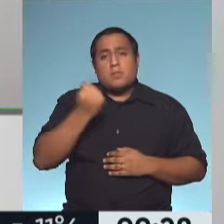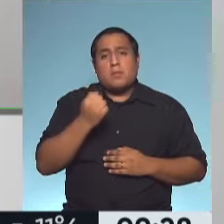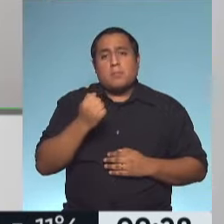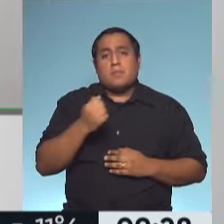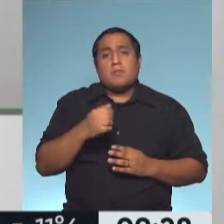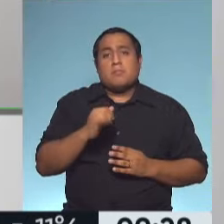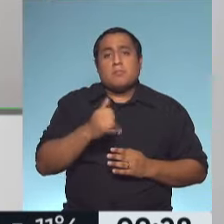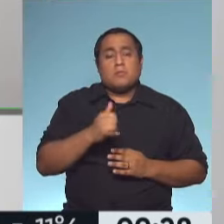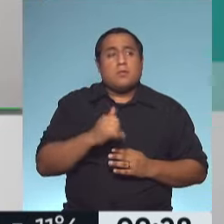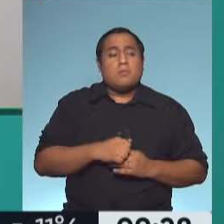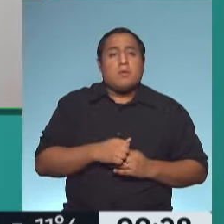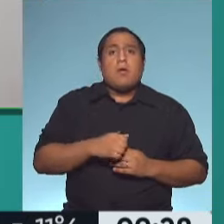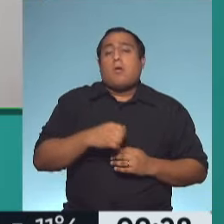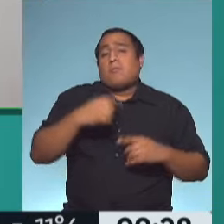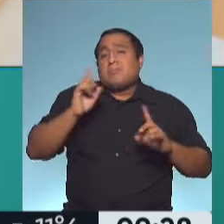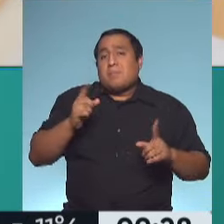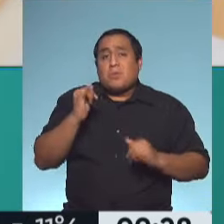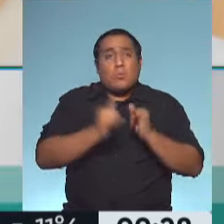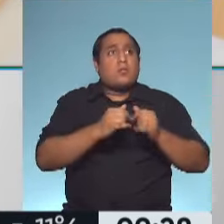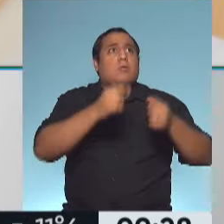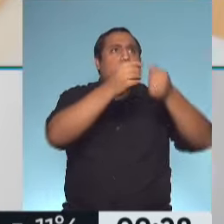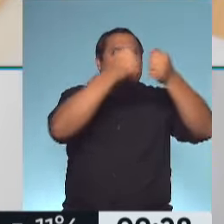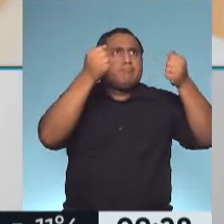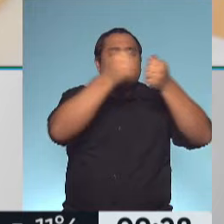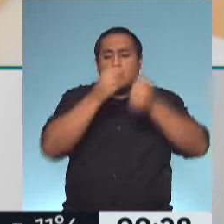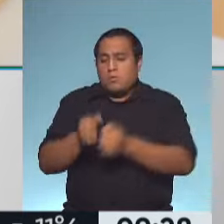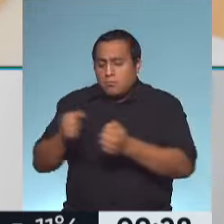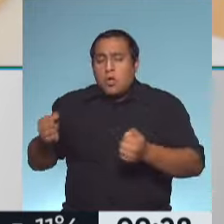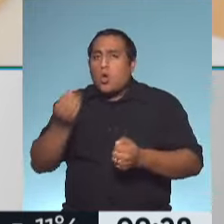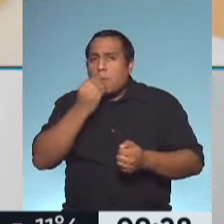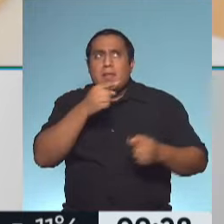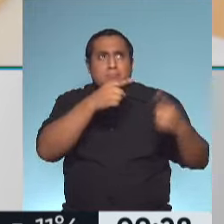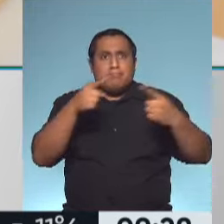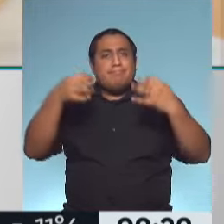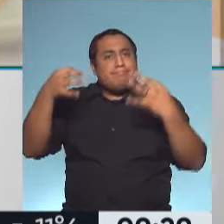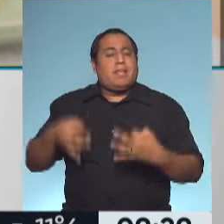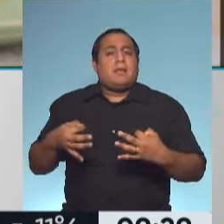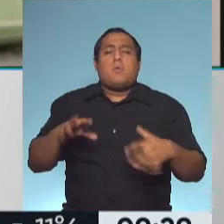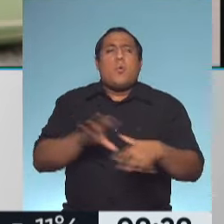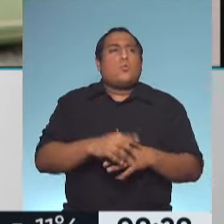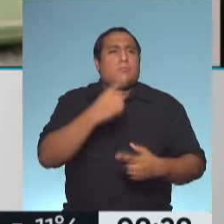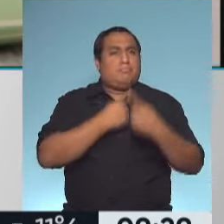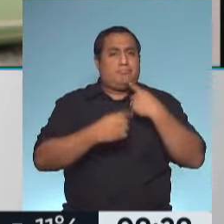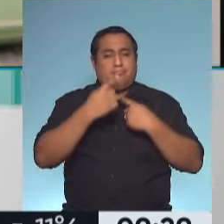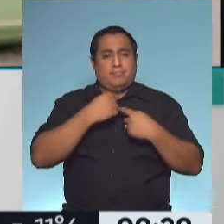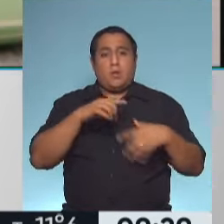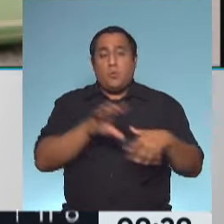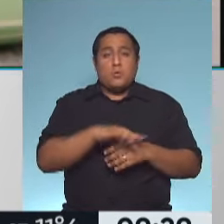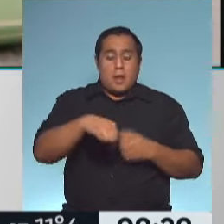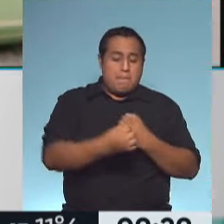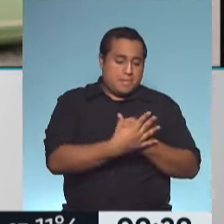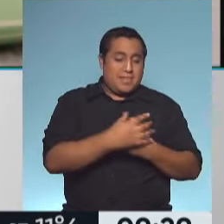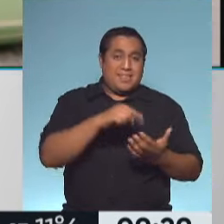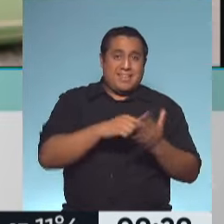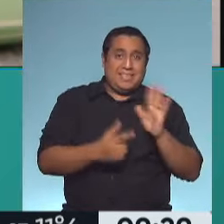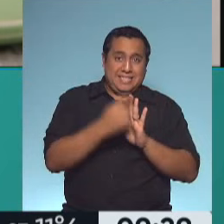Fundamental. Cuando hablás de un ambiente amigable, se me ocurre, porque en general las primeras consultas que tenemos siempre, de hecho, estaba leyendo recién en